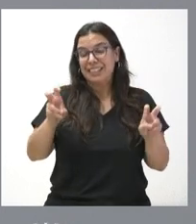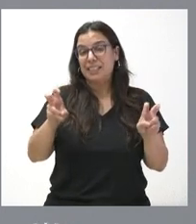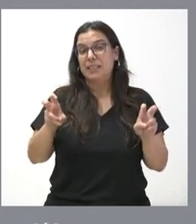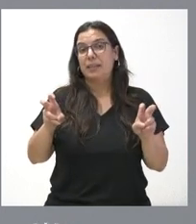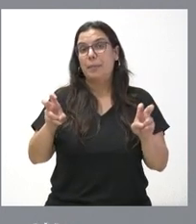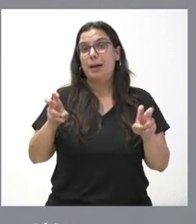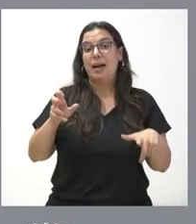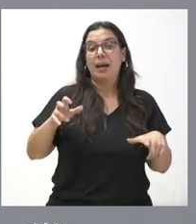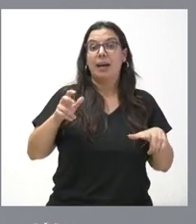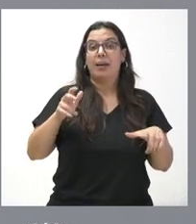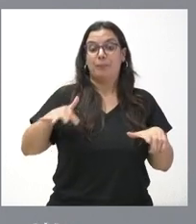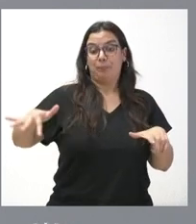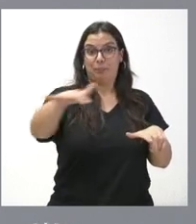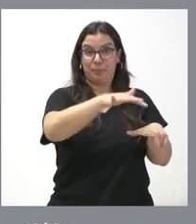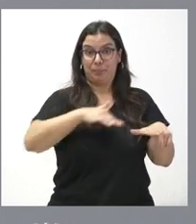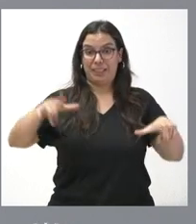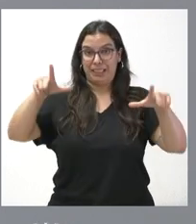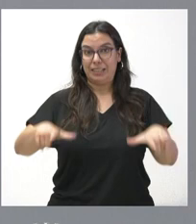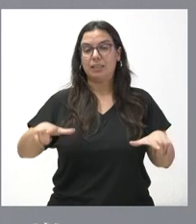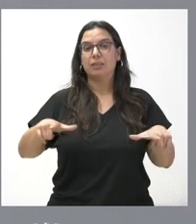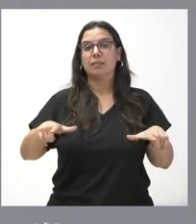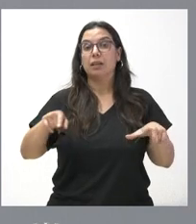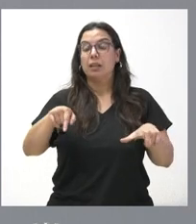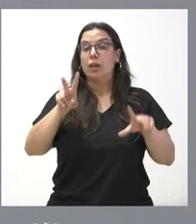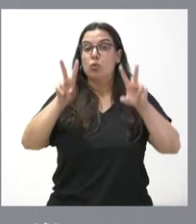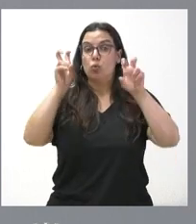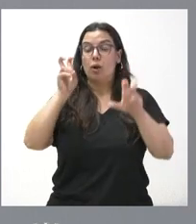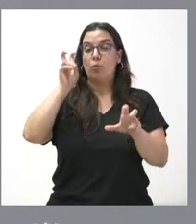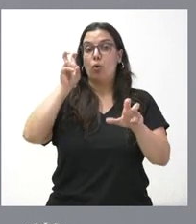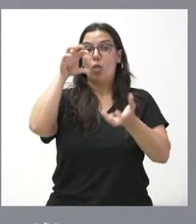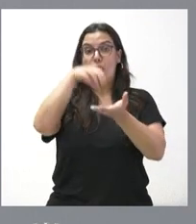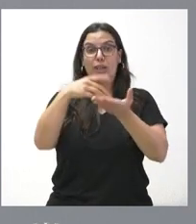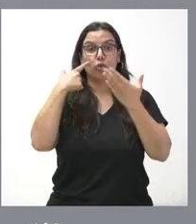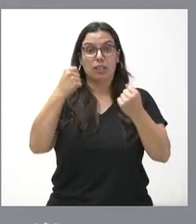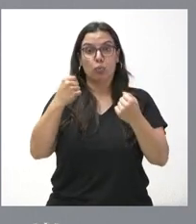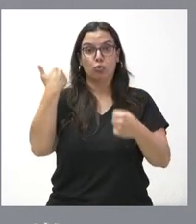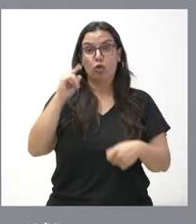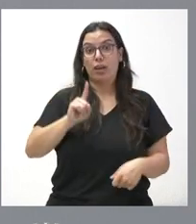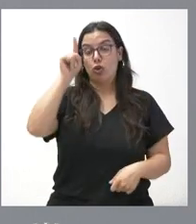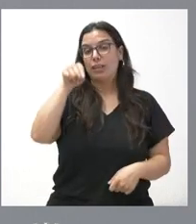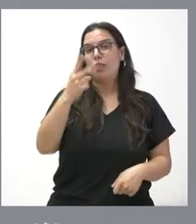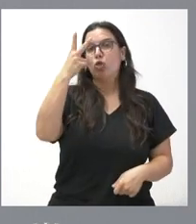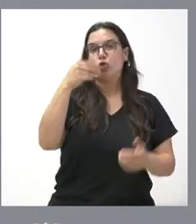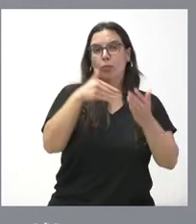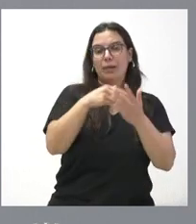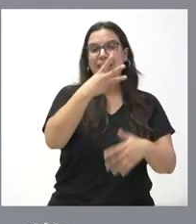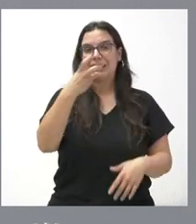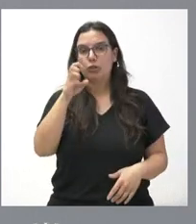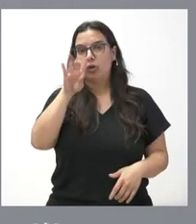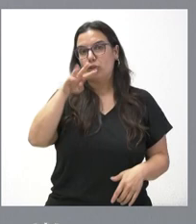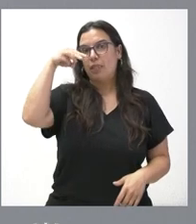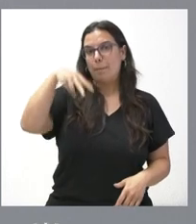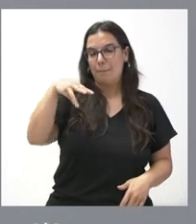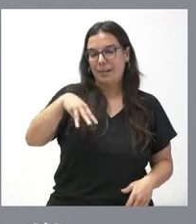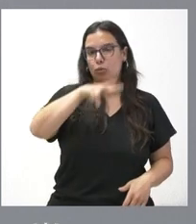espacio físico para la atención sanitaria, este nuevo centro de Soria Norte tendrá 2.314 metros cuadrados.